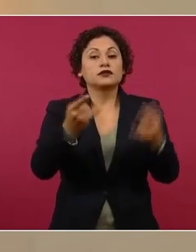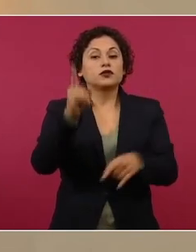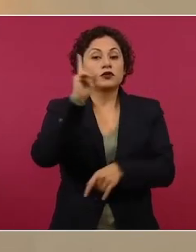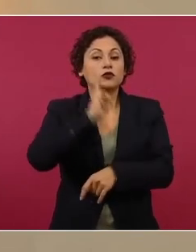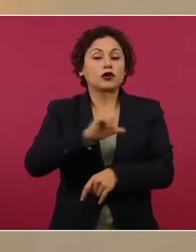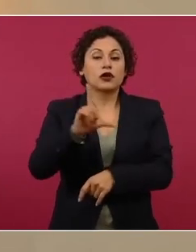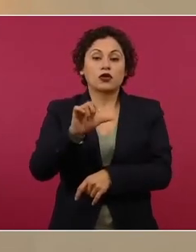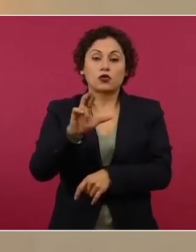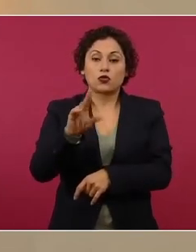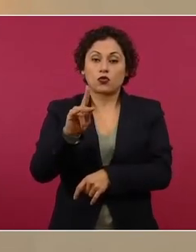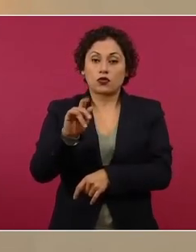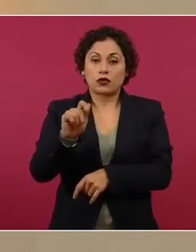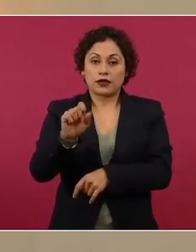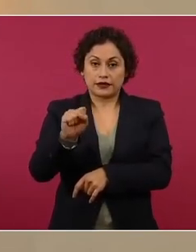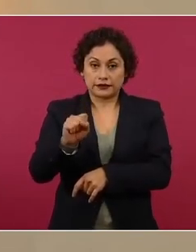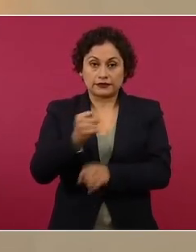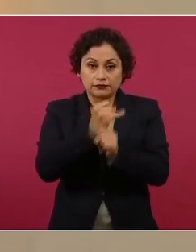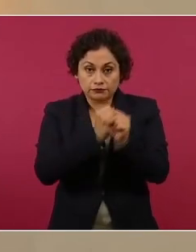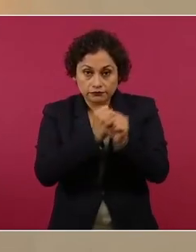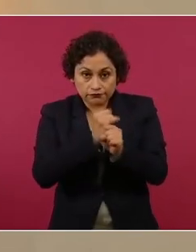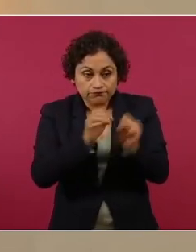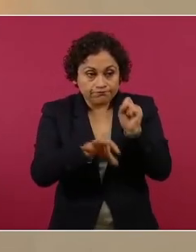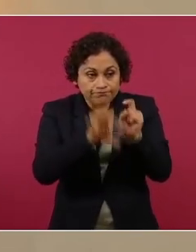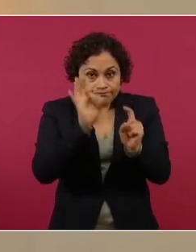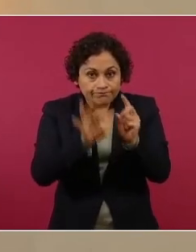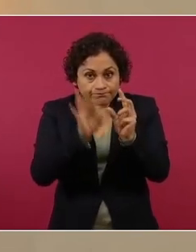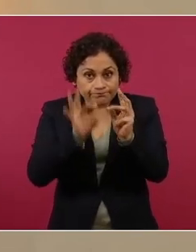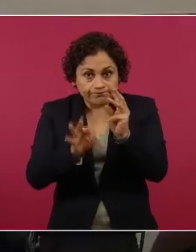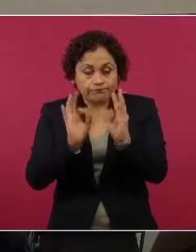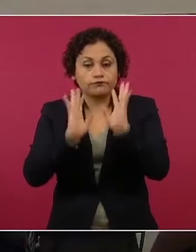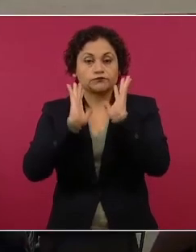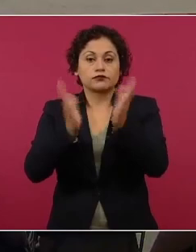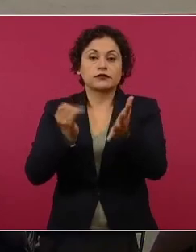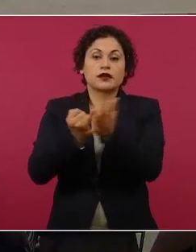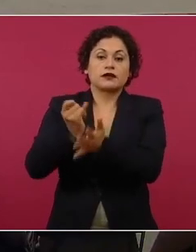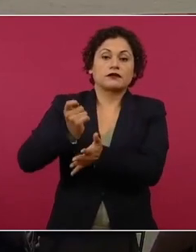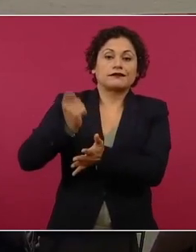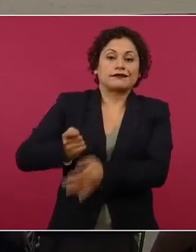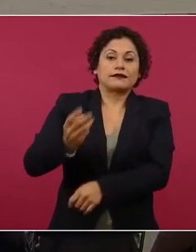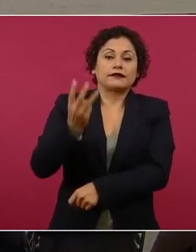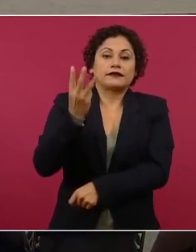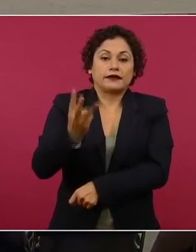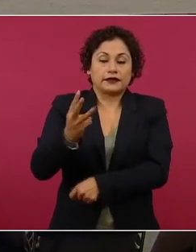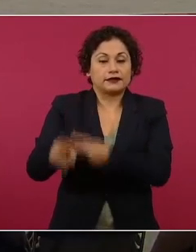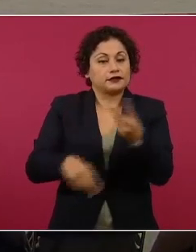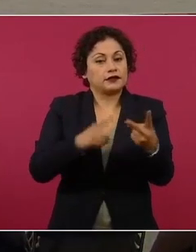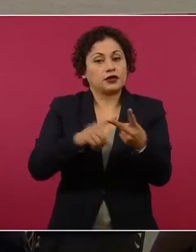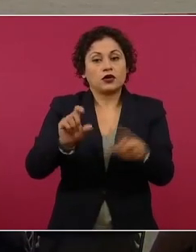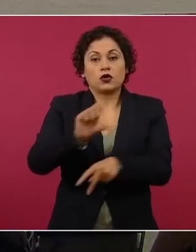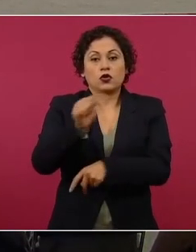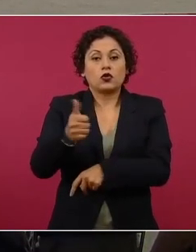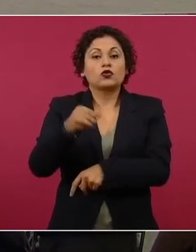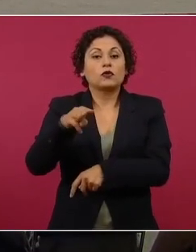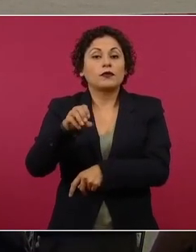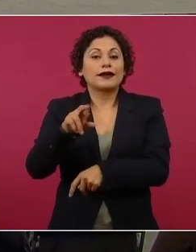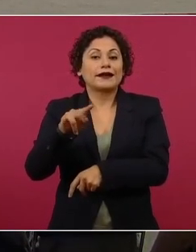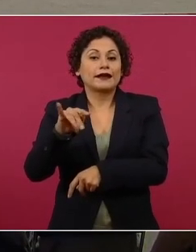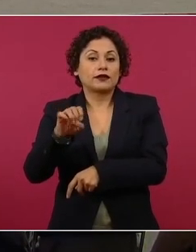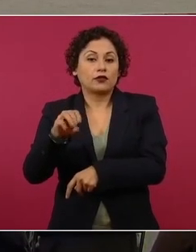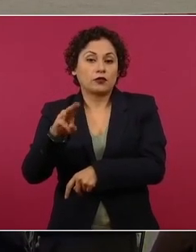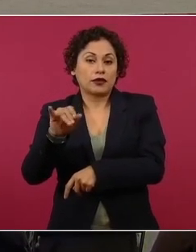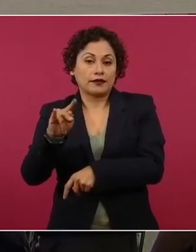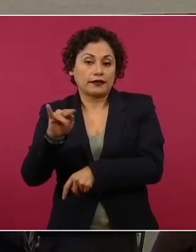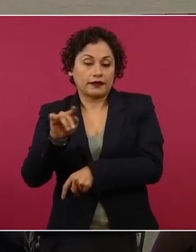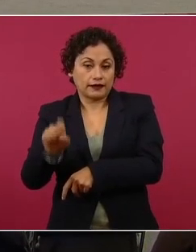el 23 de enero. Hay tres sentenciados ya. Y en el caso de Margarito Martínez, también de enero del presente año,